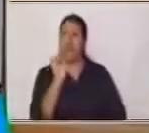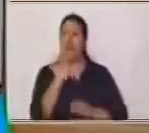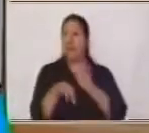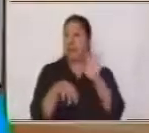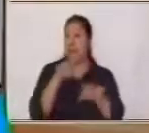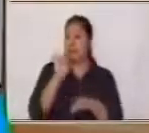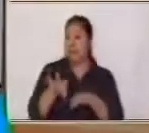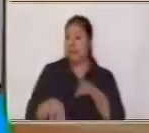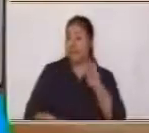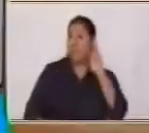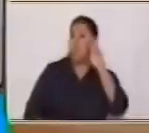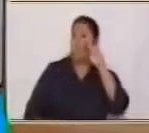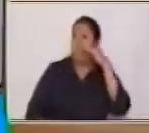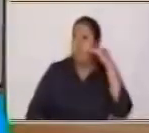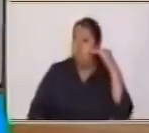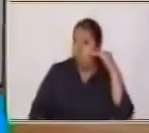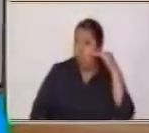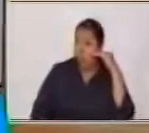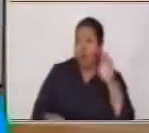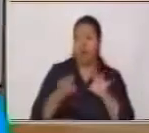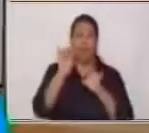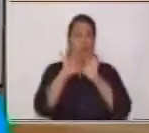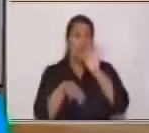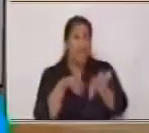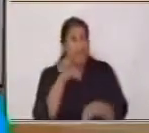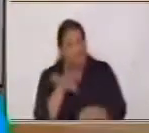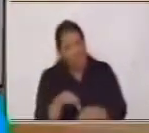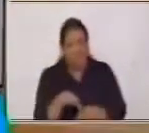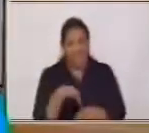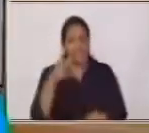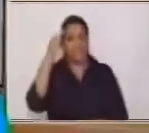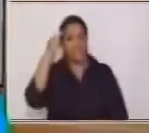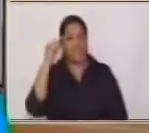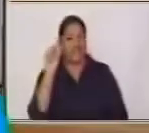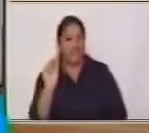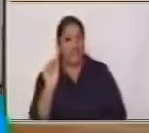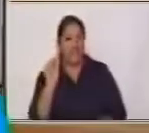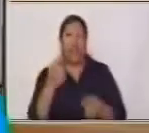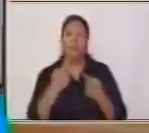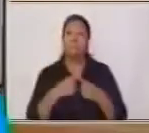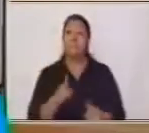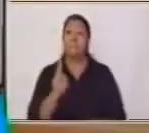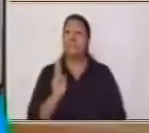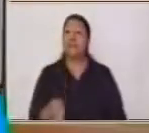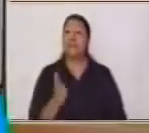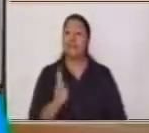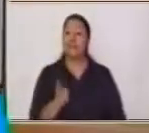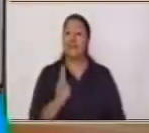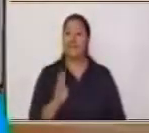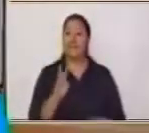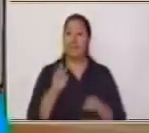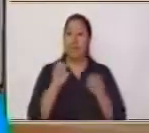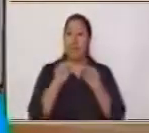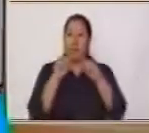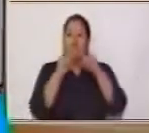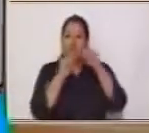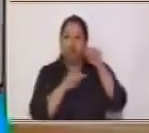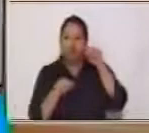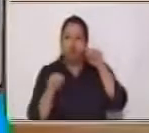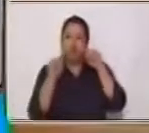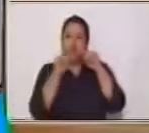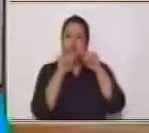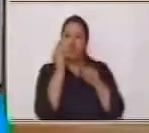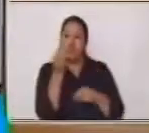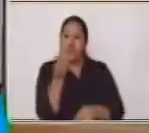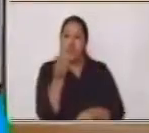Moradas A veces Negritas Pero siempre Redonditas Vamos